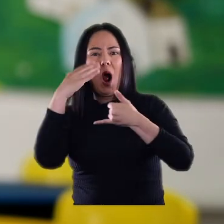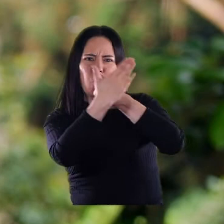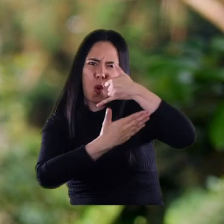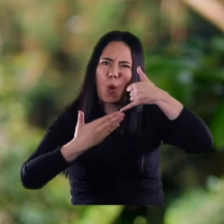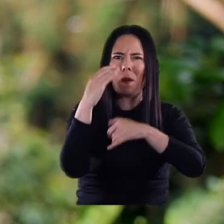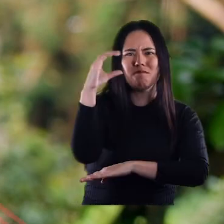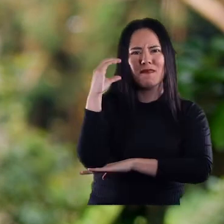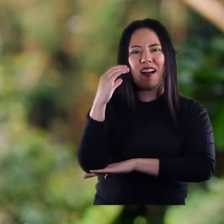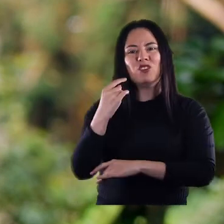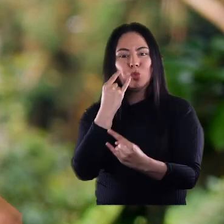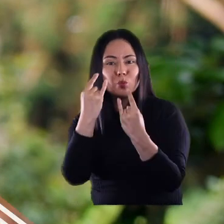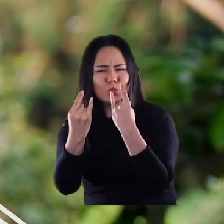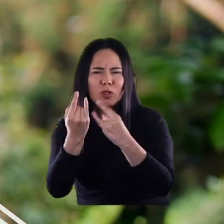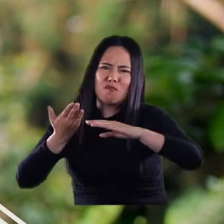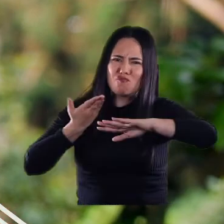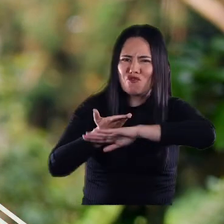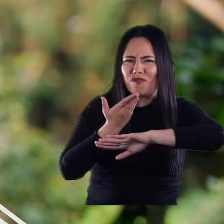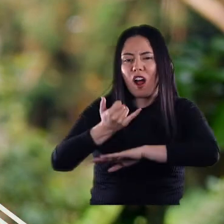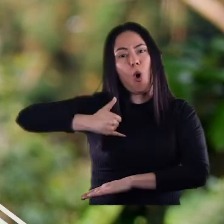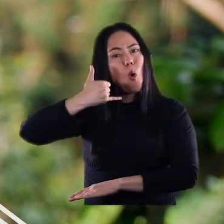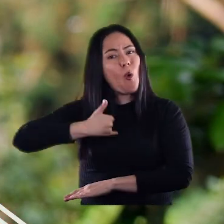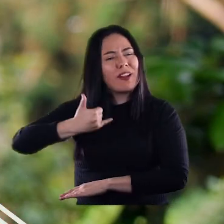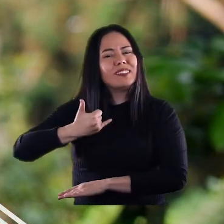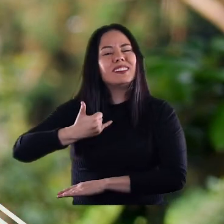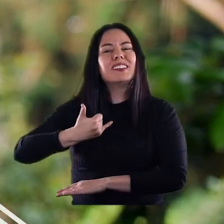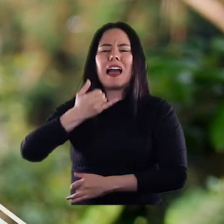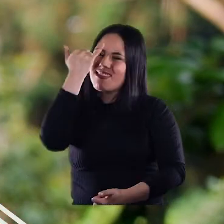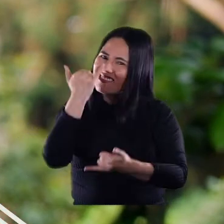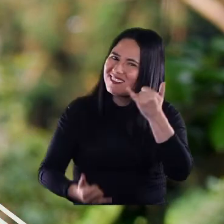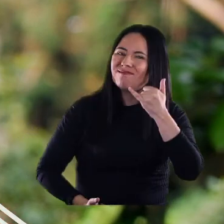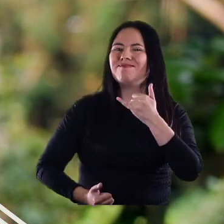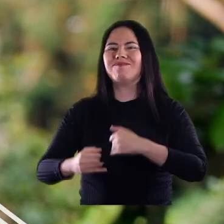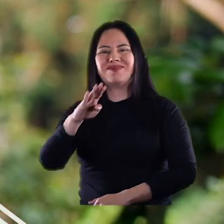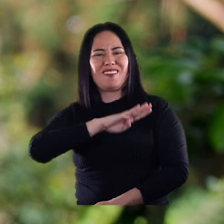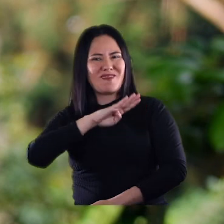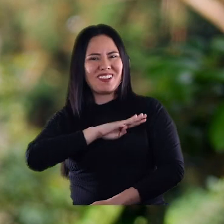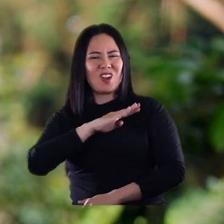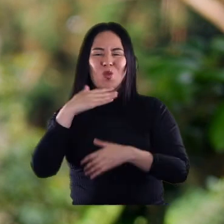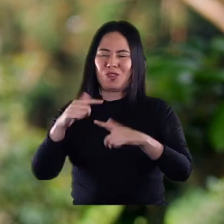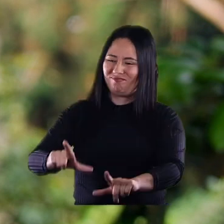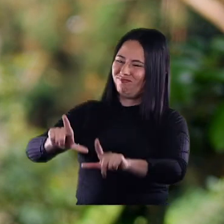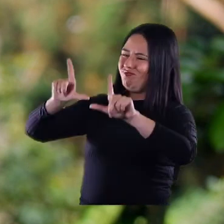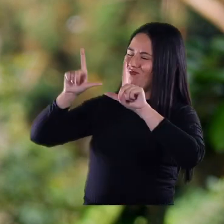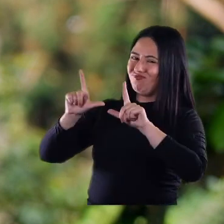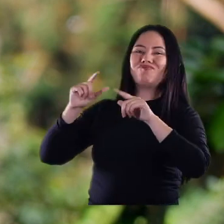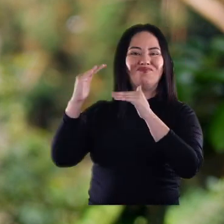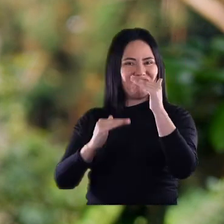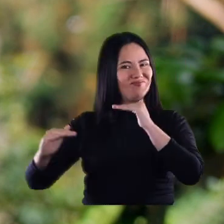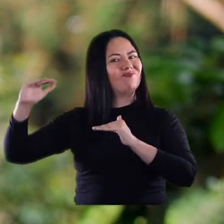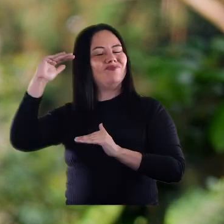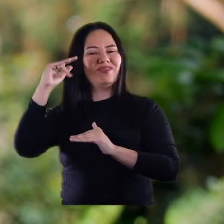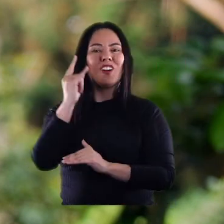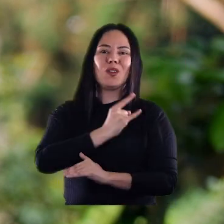nuestro país. Es una apuesta interesante y que le permite a los muchachos también terminar su bachillerato con un plus para